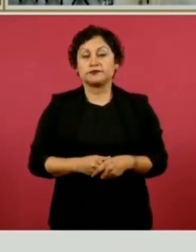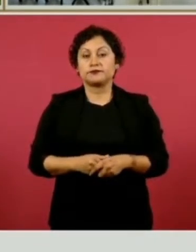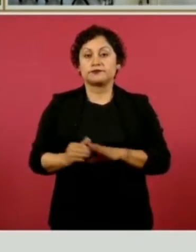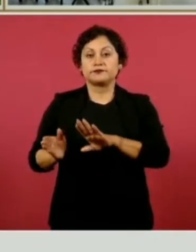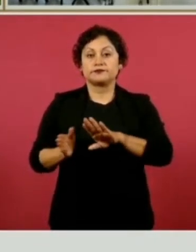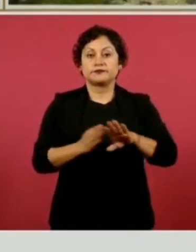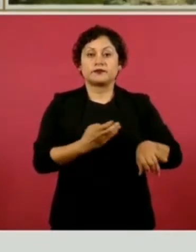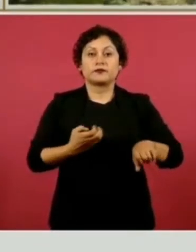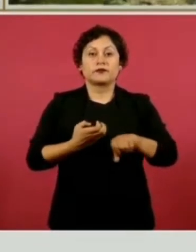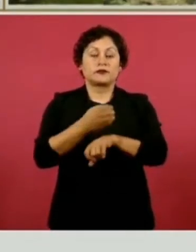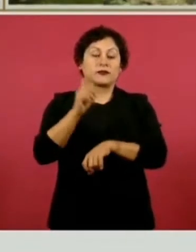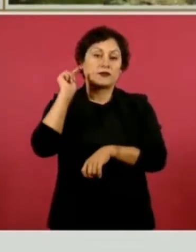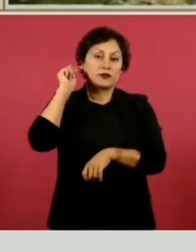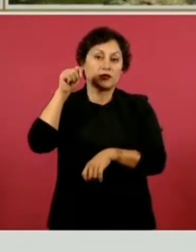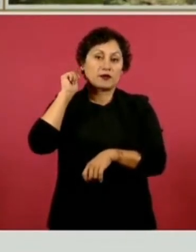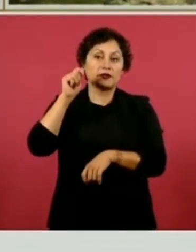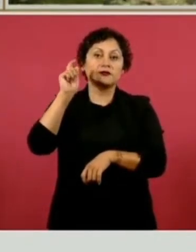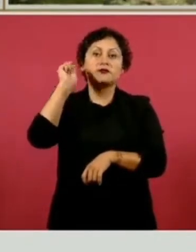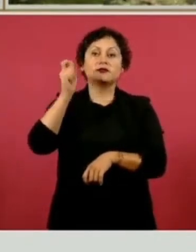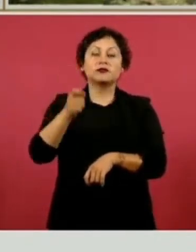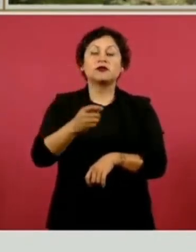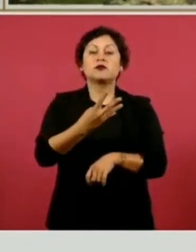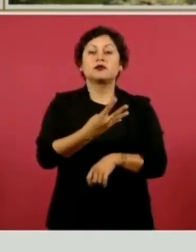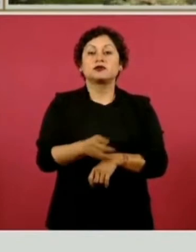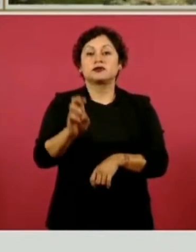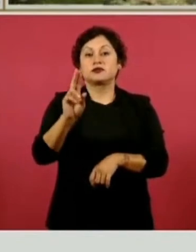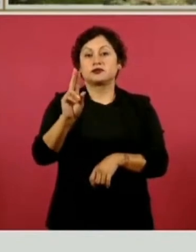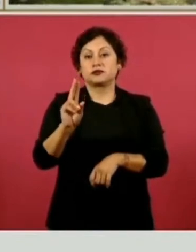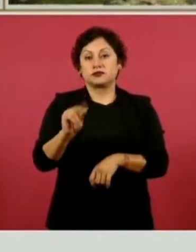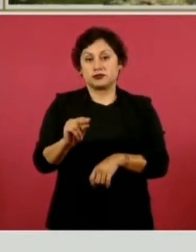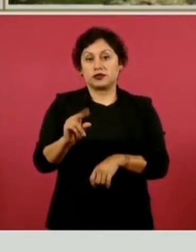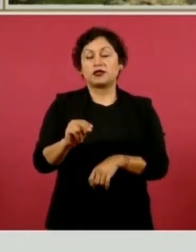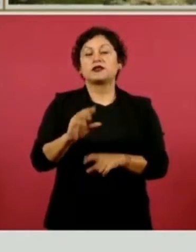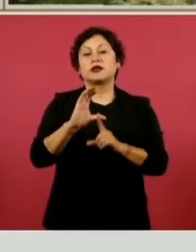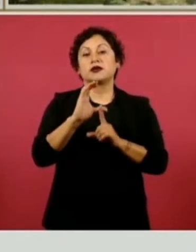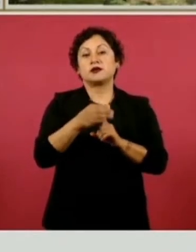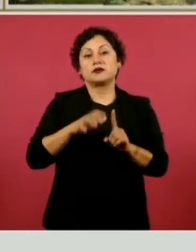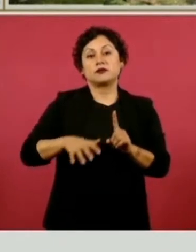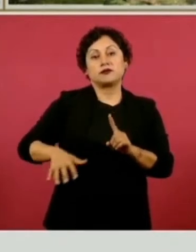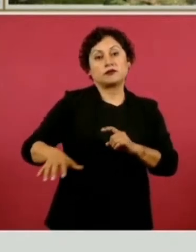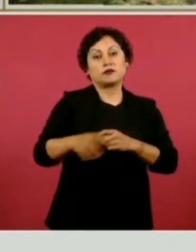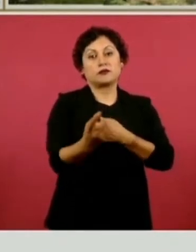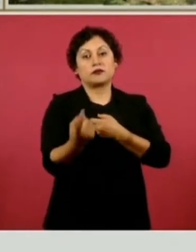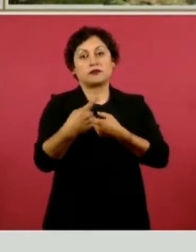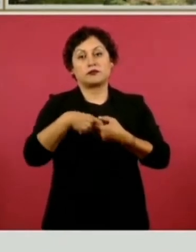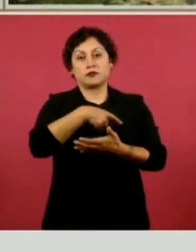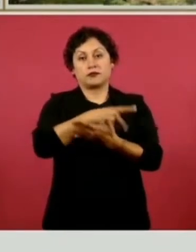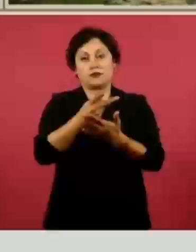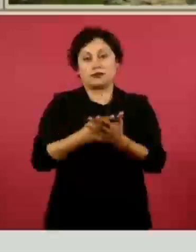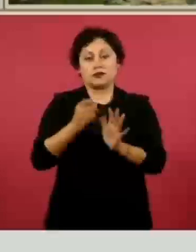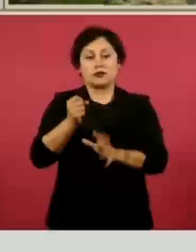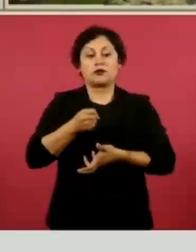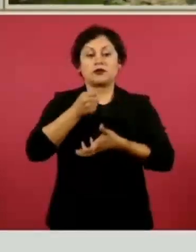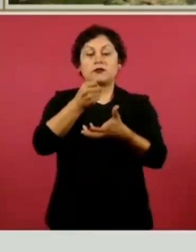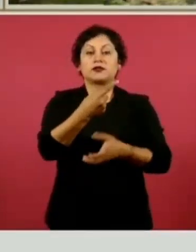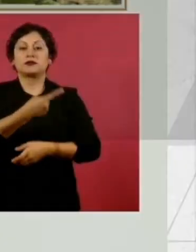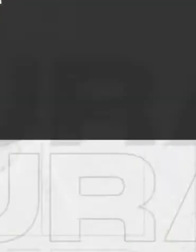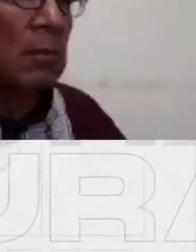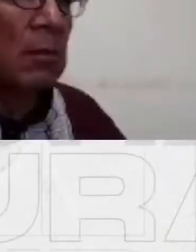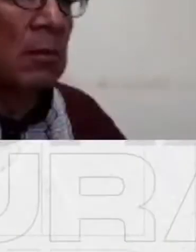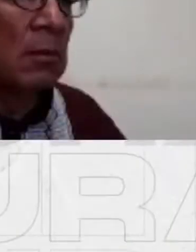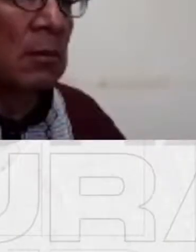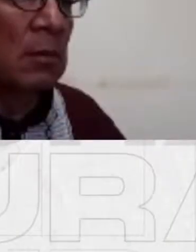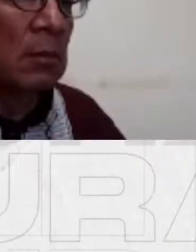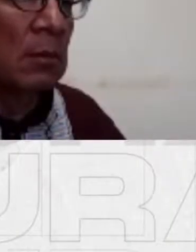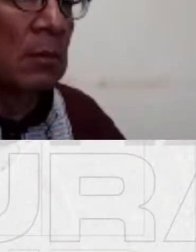Tabasco, tenemos 480 comités de La Clínica Es Nuestra, que ya han ejercido 170 millones de pesos. Traemos